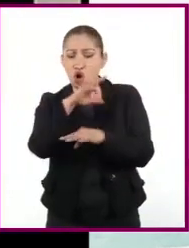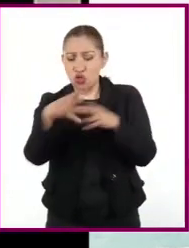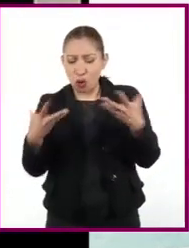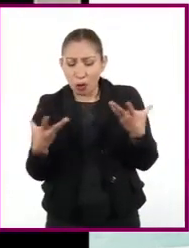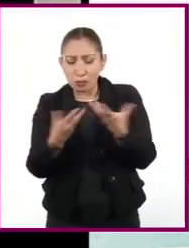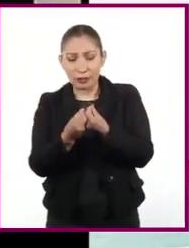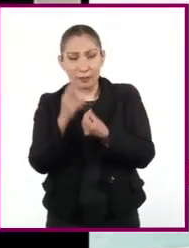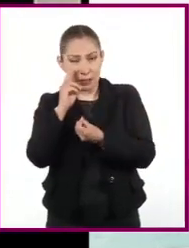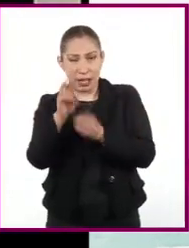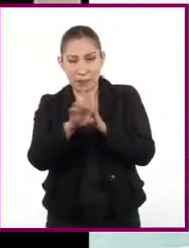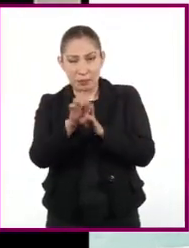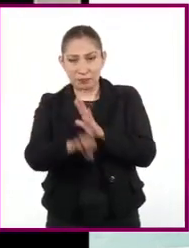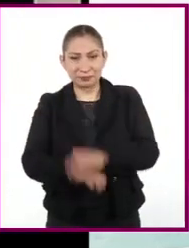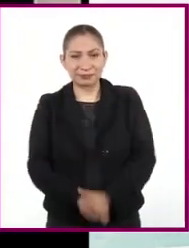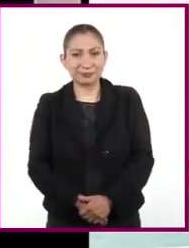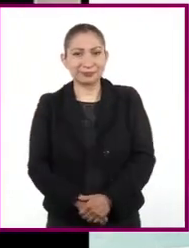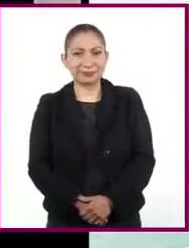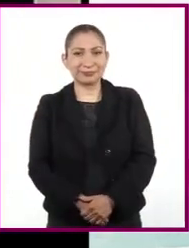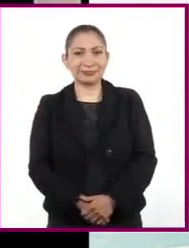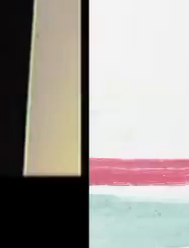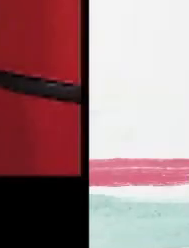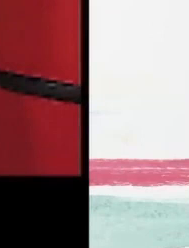todo esto veamos algunos otros ejemplos.